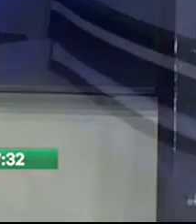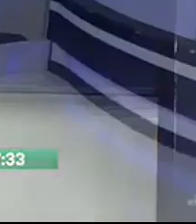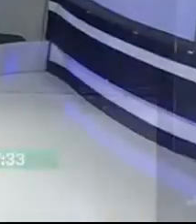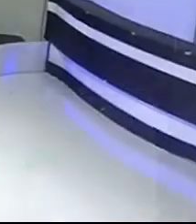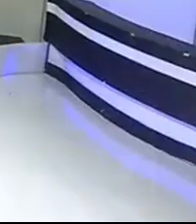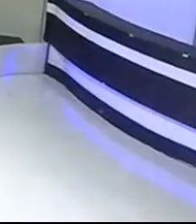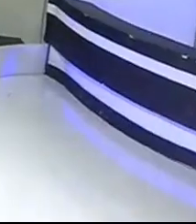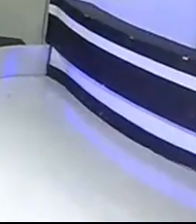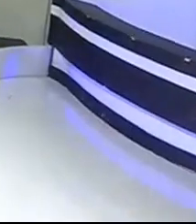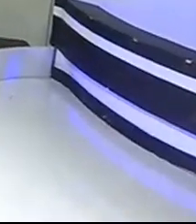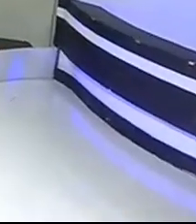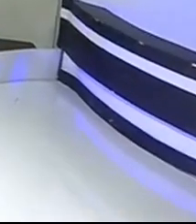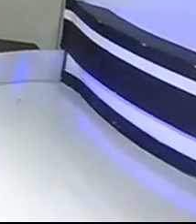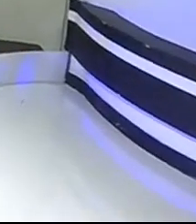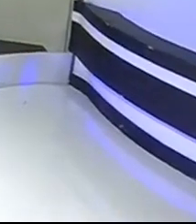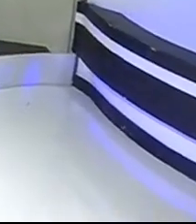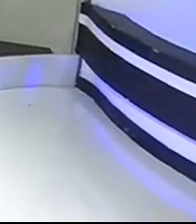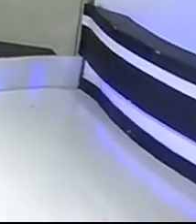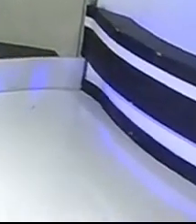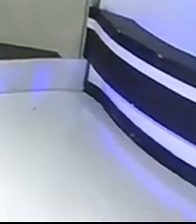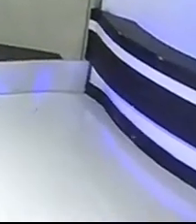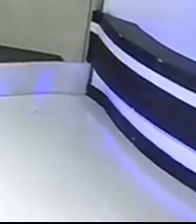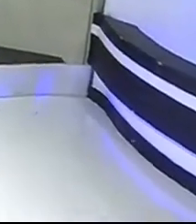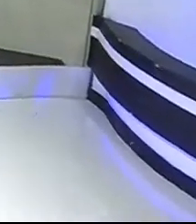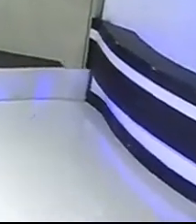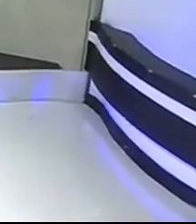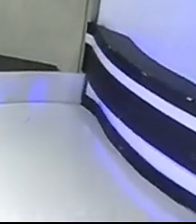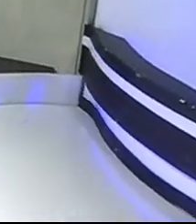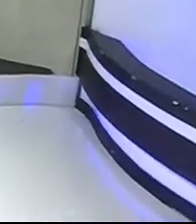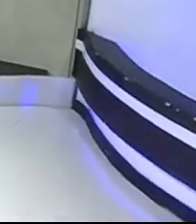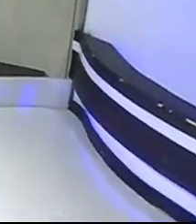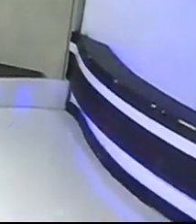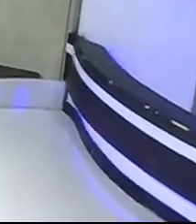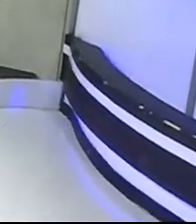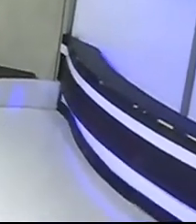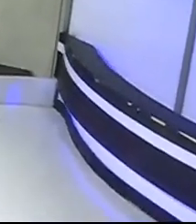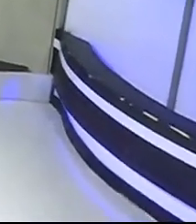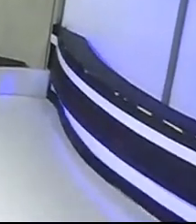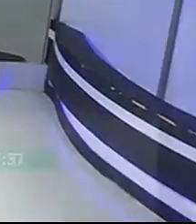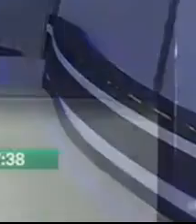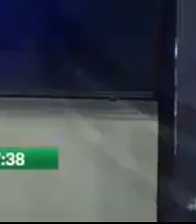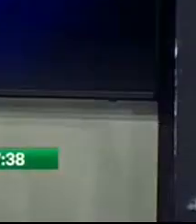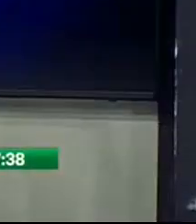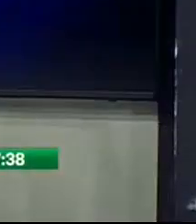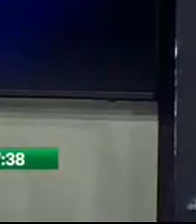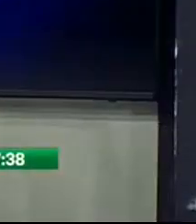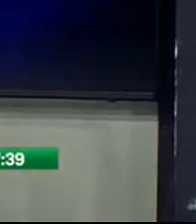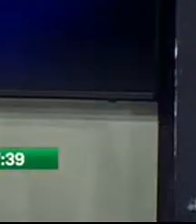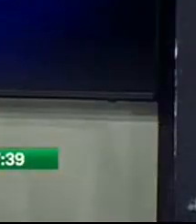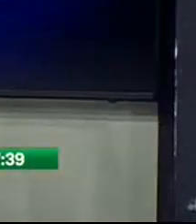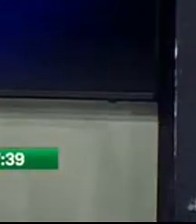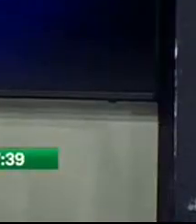por el organismo electoral. ¿Cómo se llevó a cabo este evento democrático? Aquí los detalles.